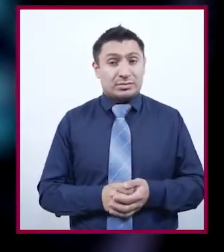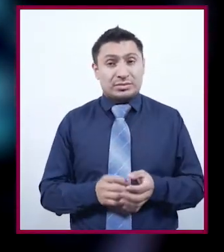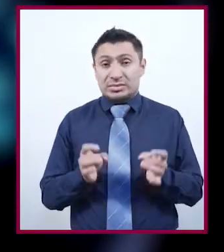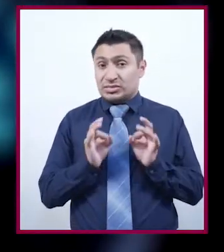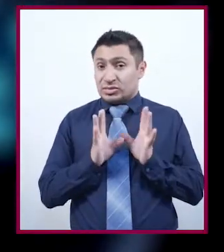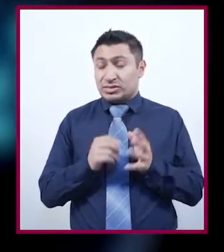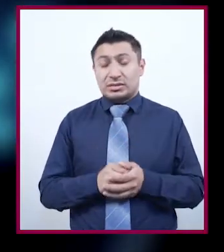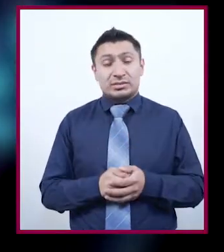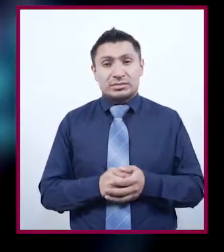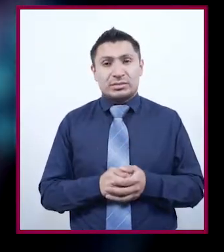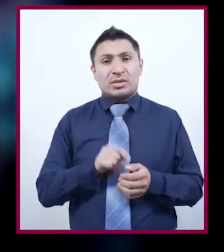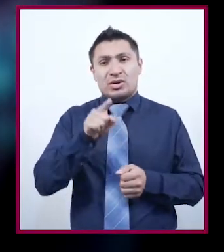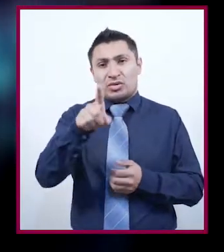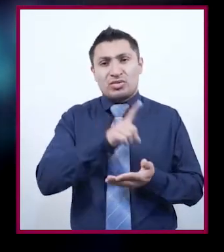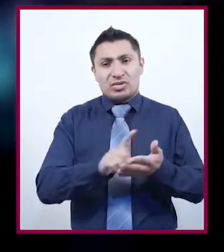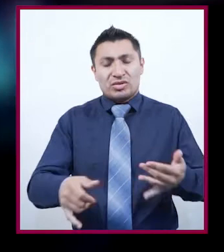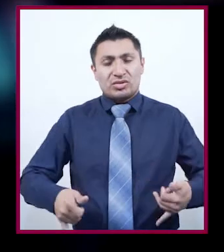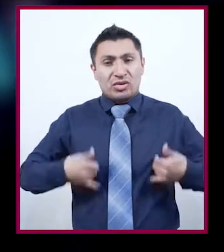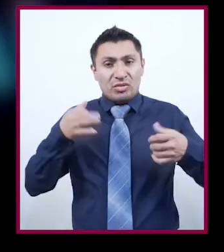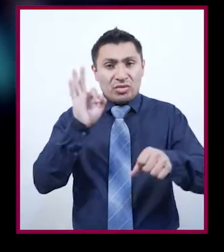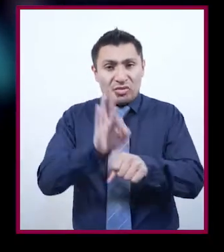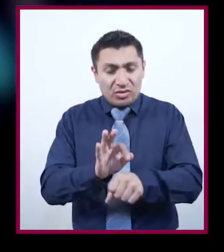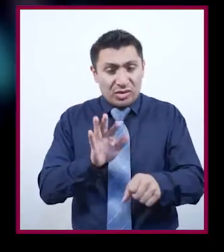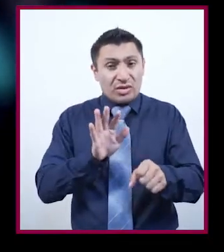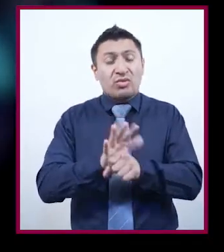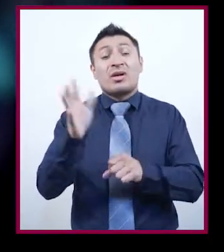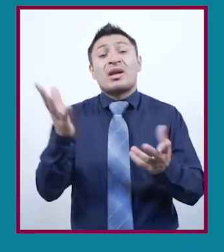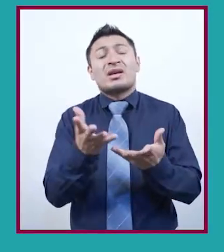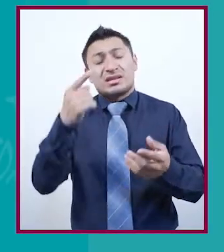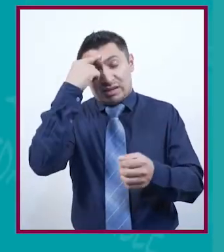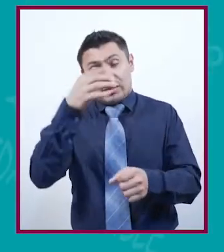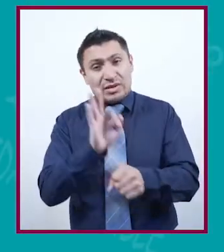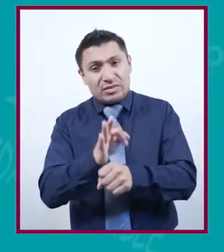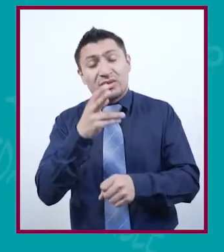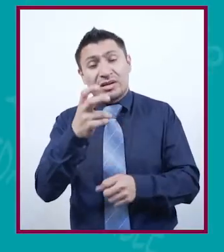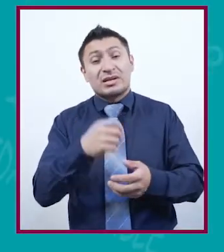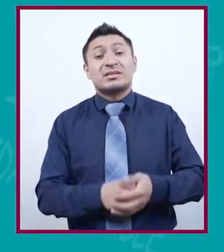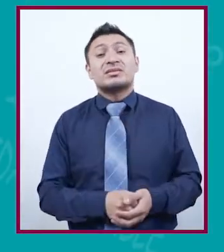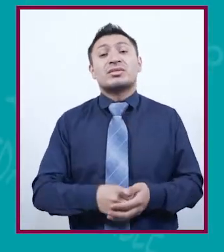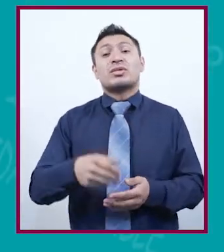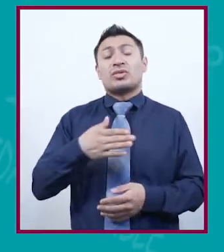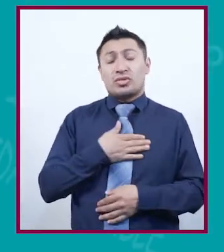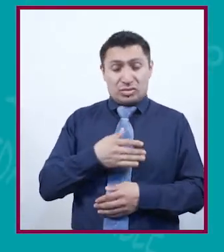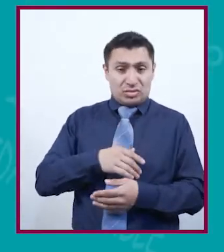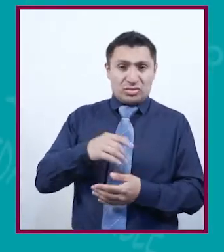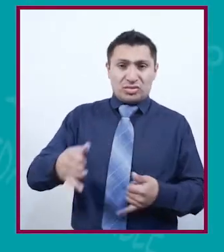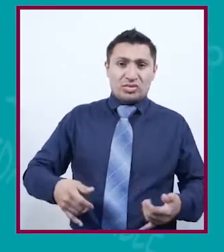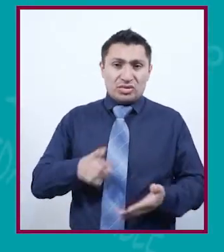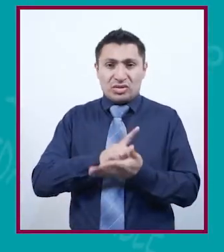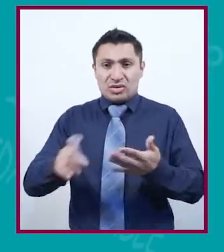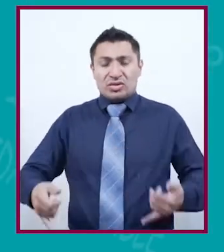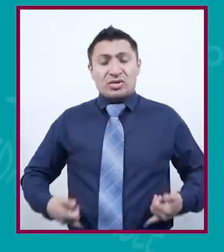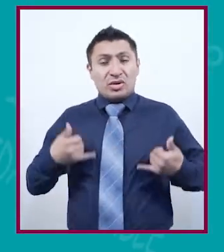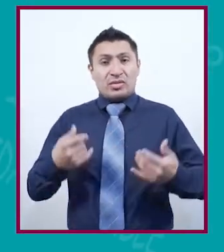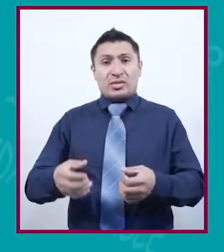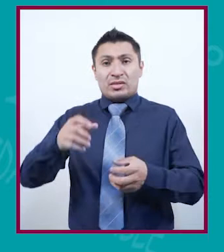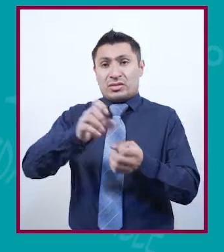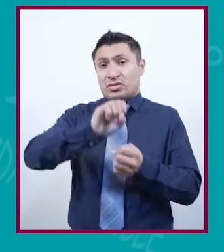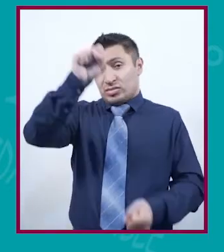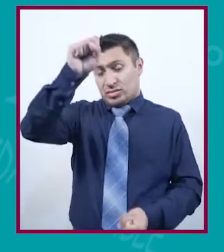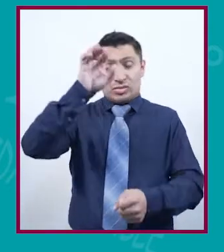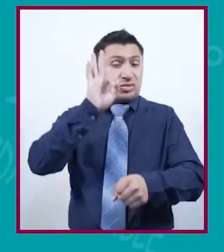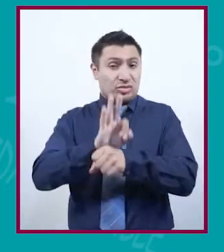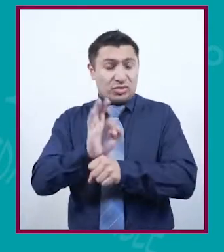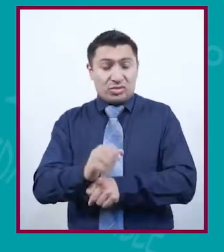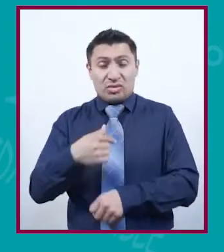¿Qué haces para defender tus derechos como joven? Mis derechos como joven están respaldados por la Constitución y